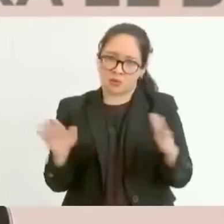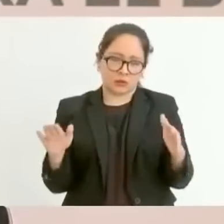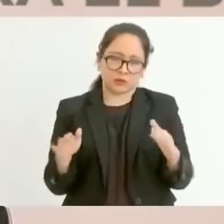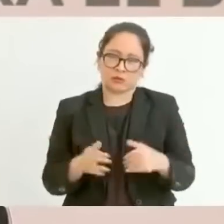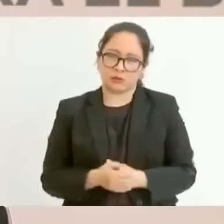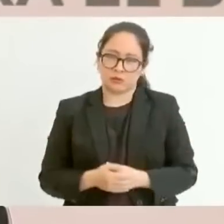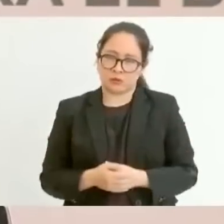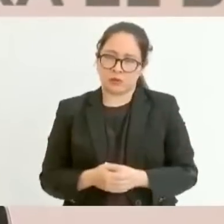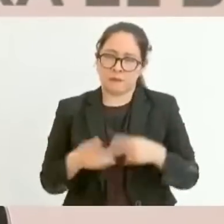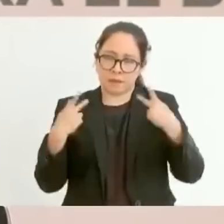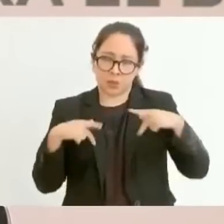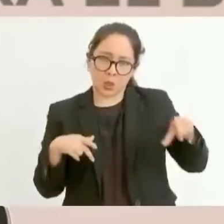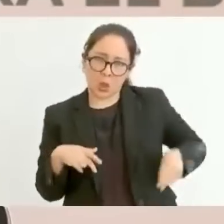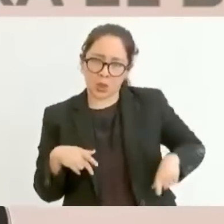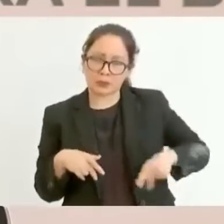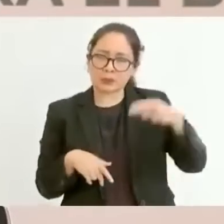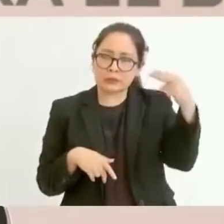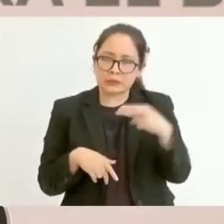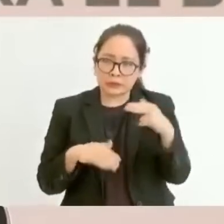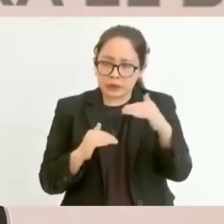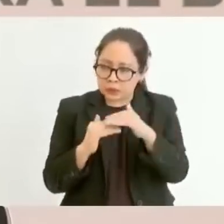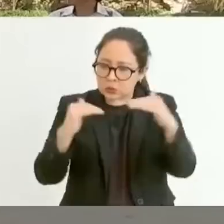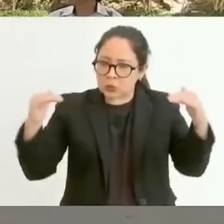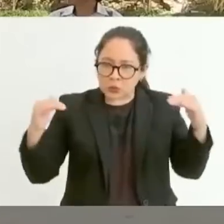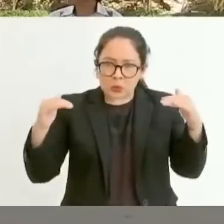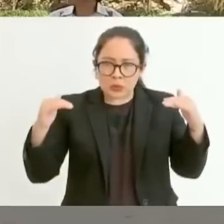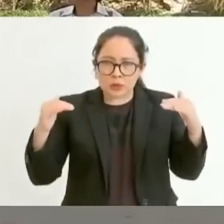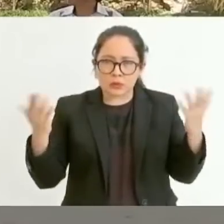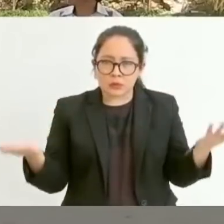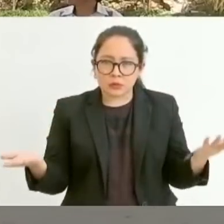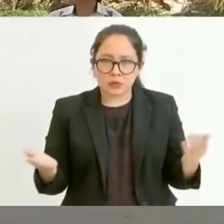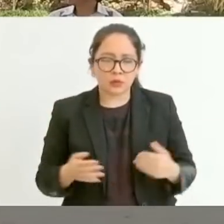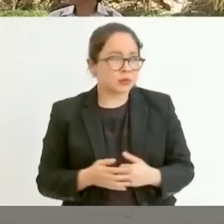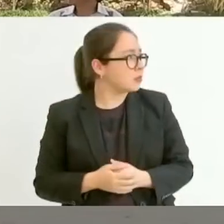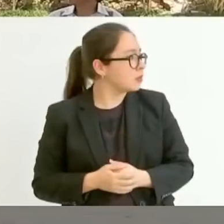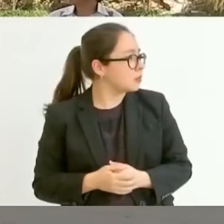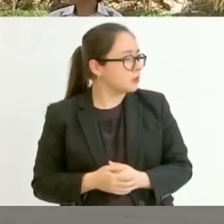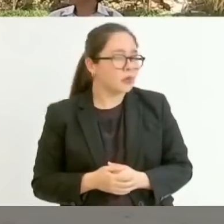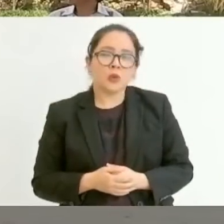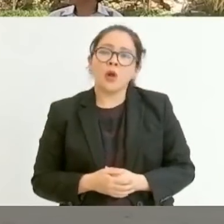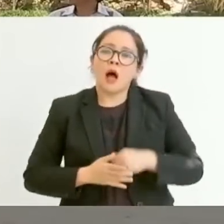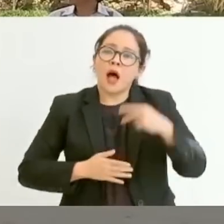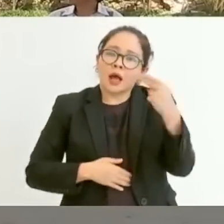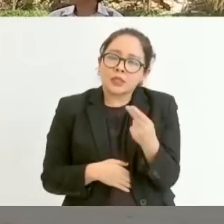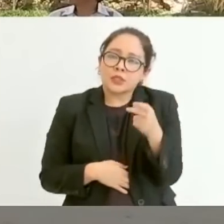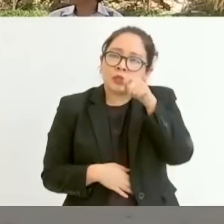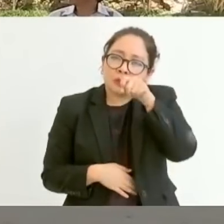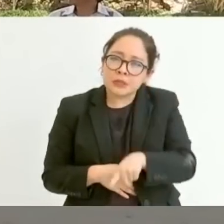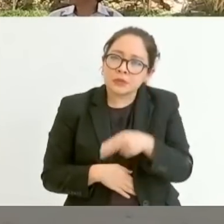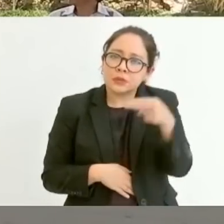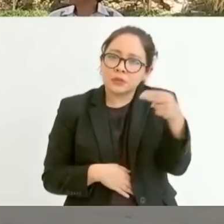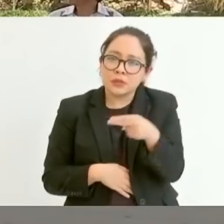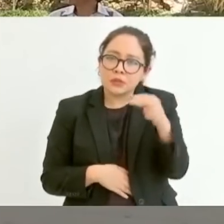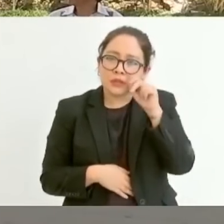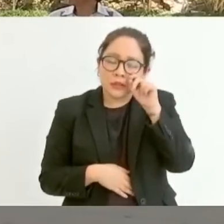justa medianía. Y esto también significa muchos